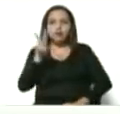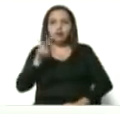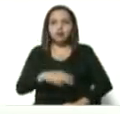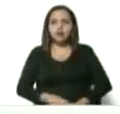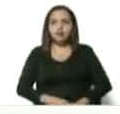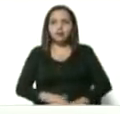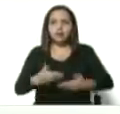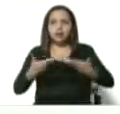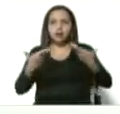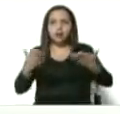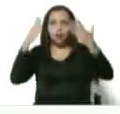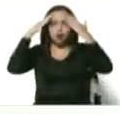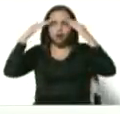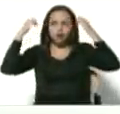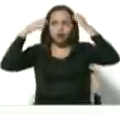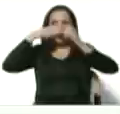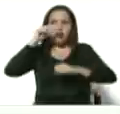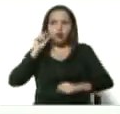José Gregorio Hernández